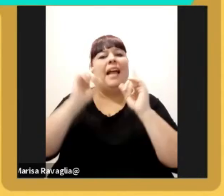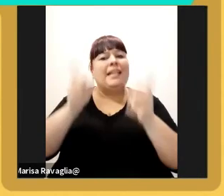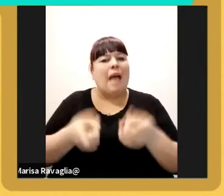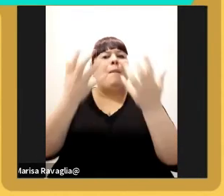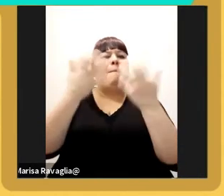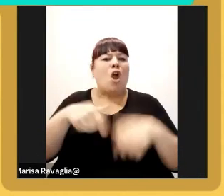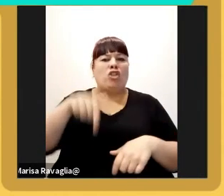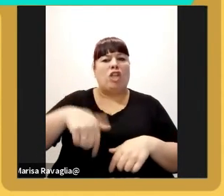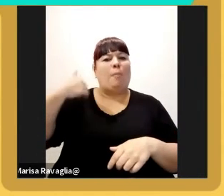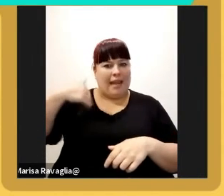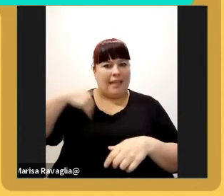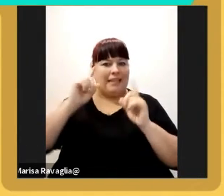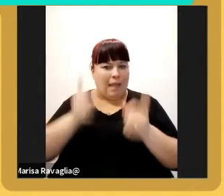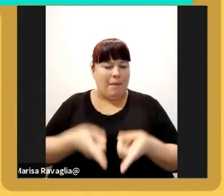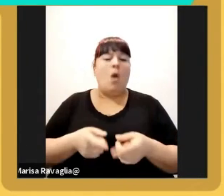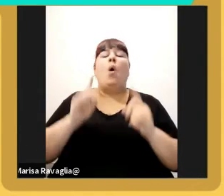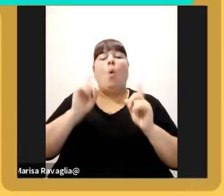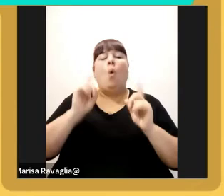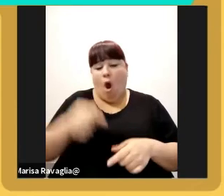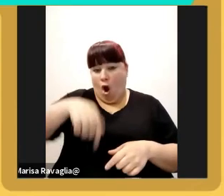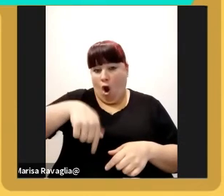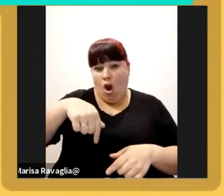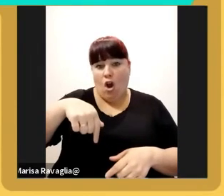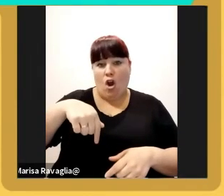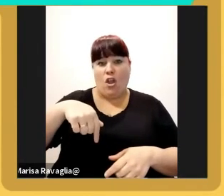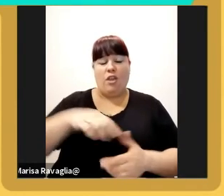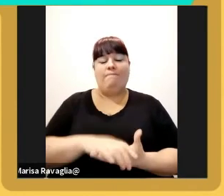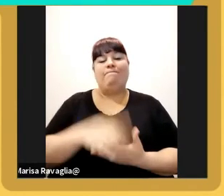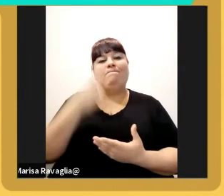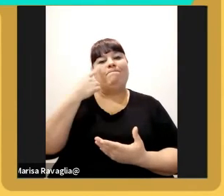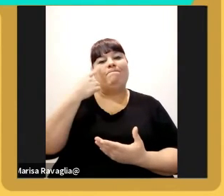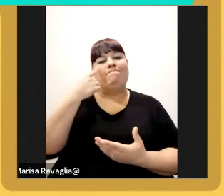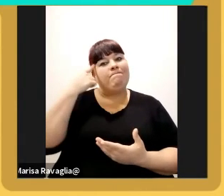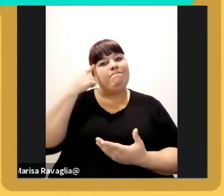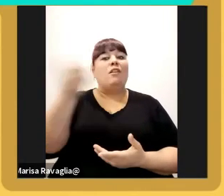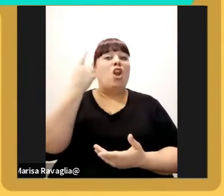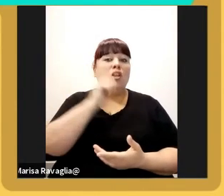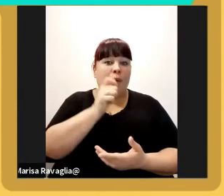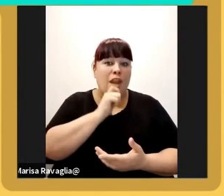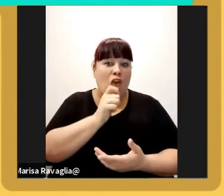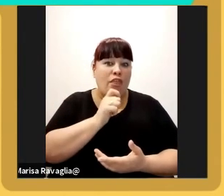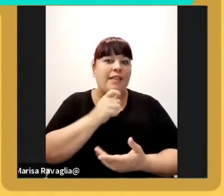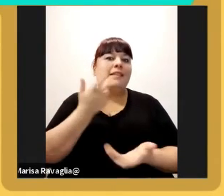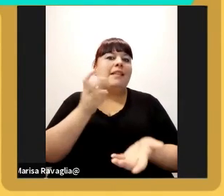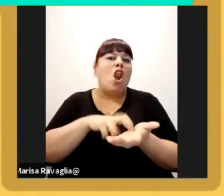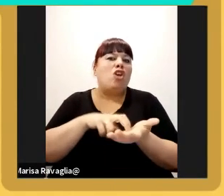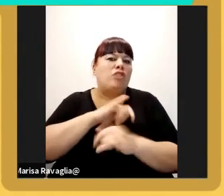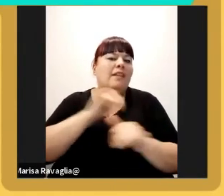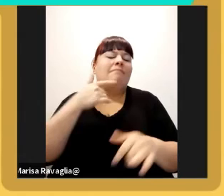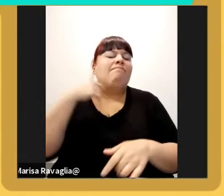Argentina a pesar de que hoy si uno mira la prensa hay noticias pero yo creo que Argentina